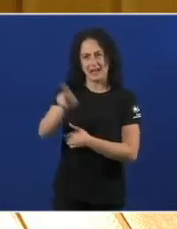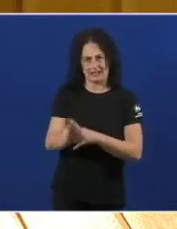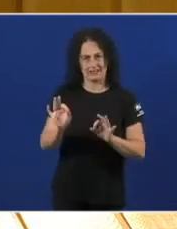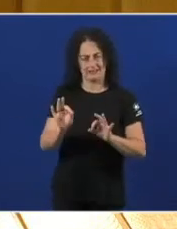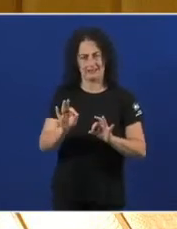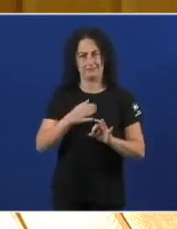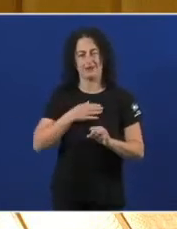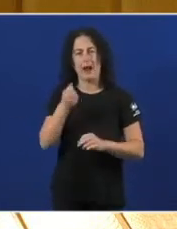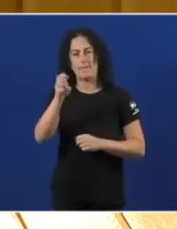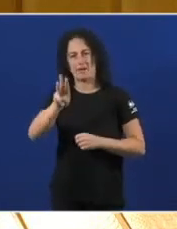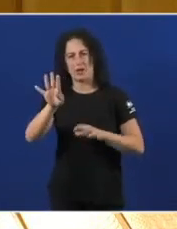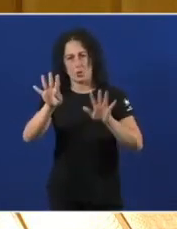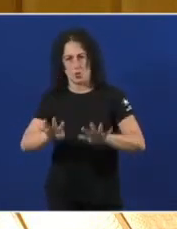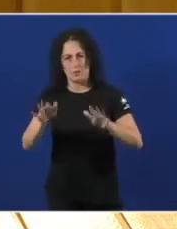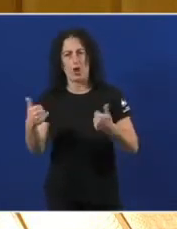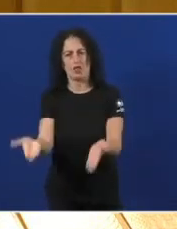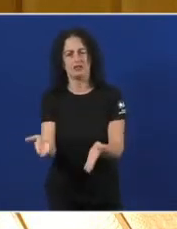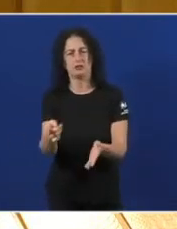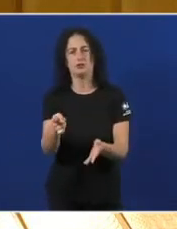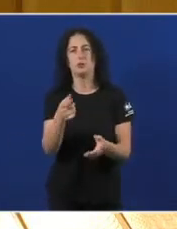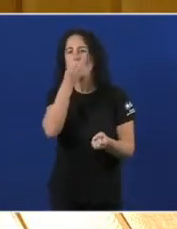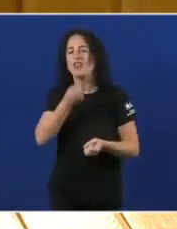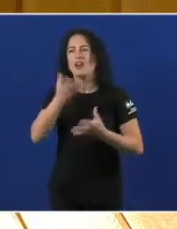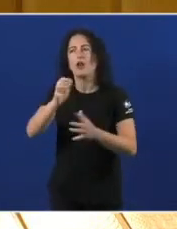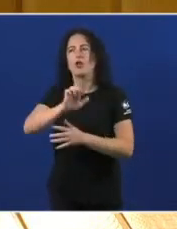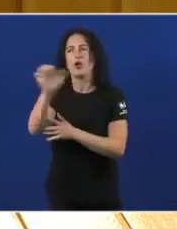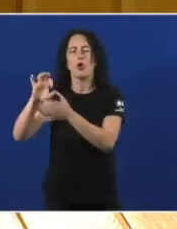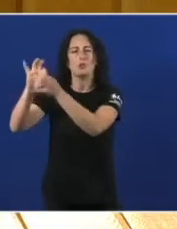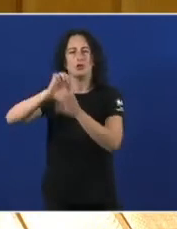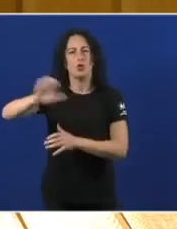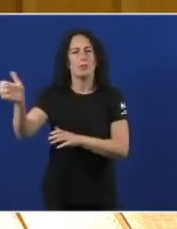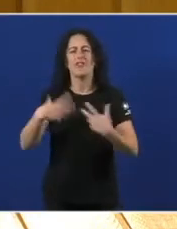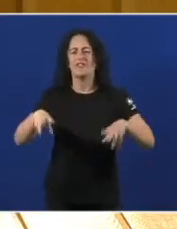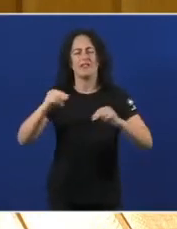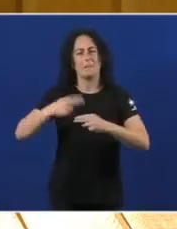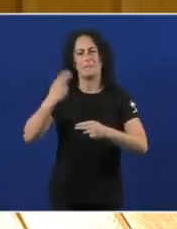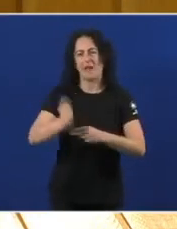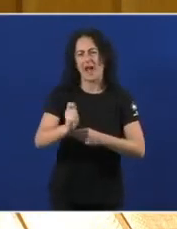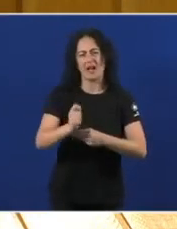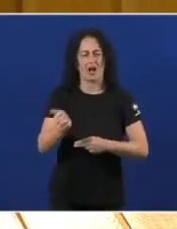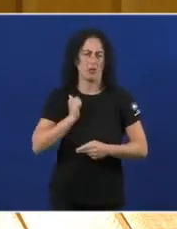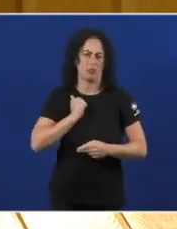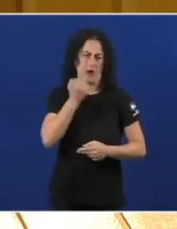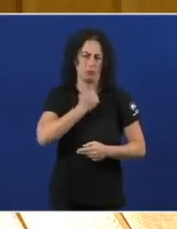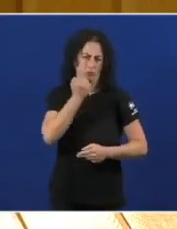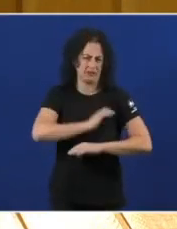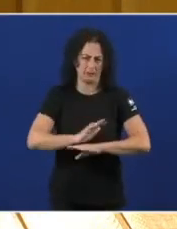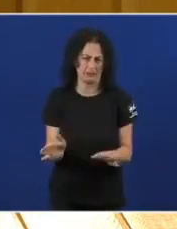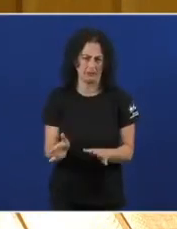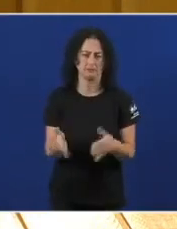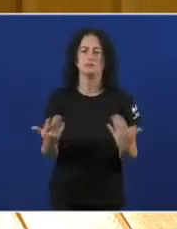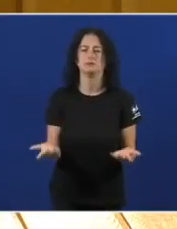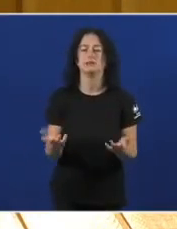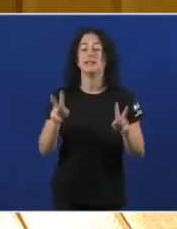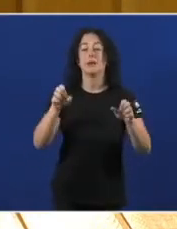Aproveitando A declaración Da Comisión Europea E poñer fin A unhas peaxes Abusivas En materia De